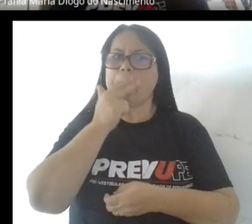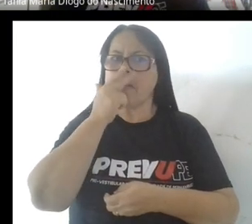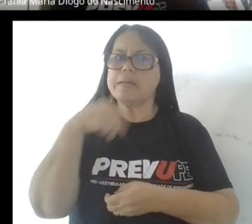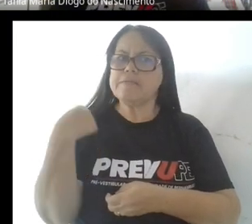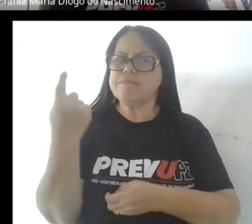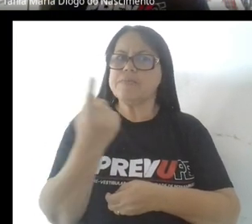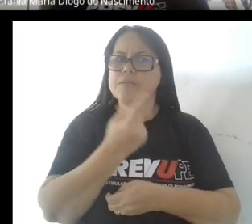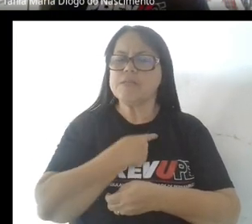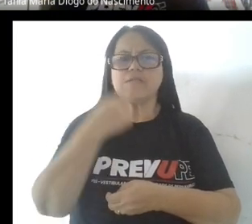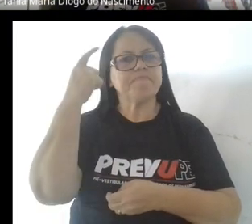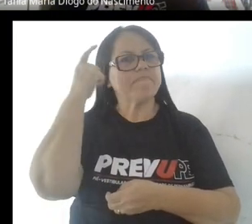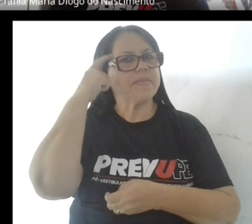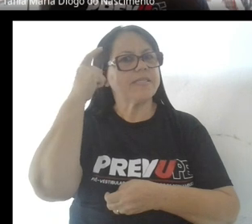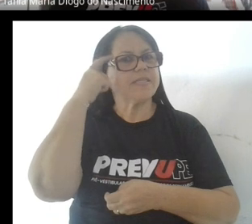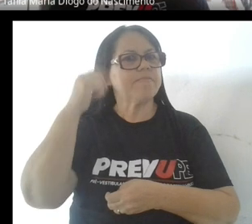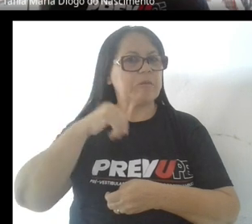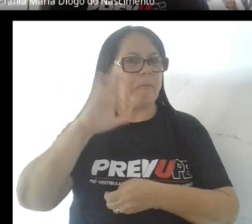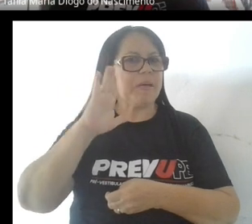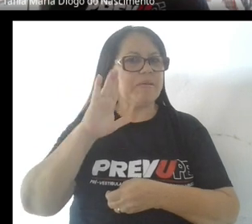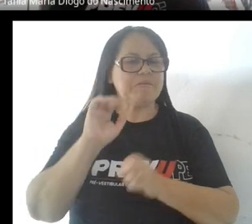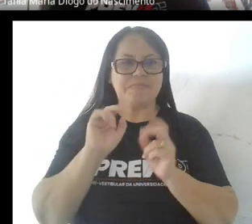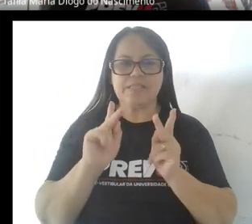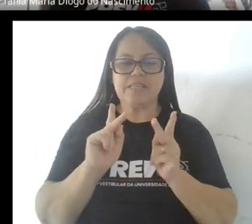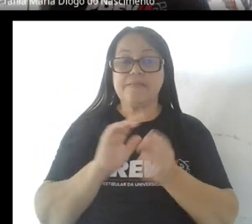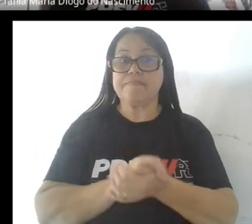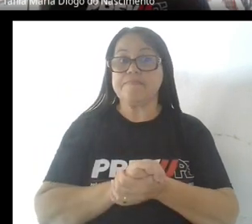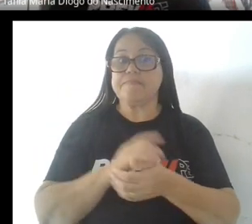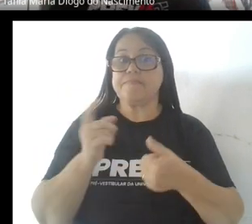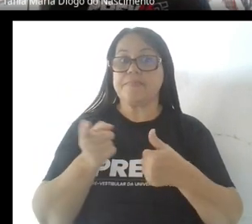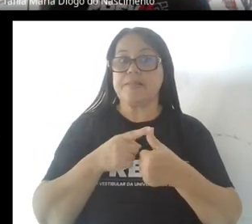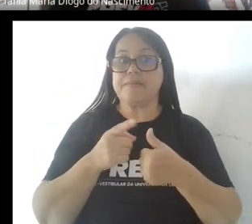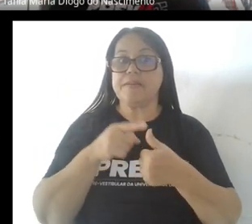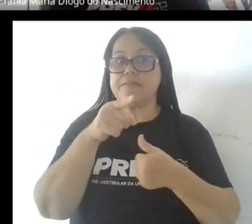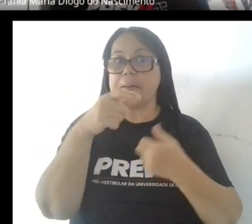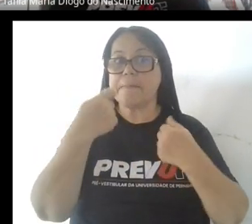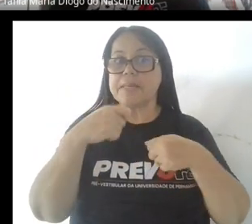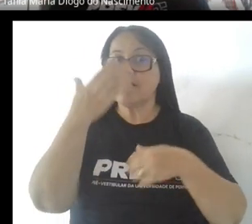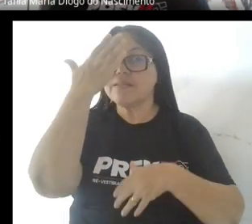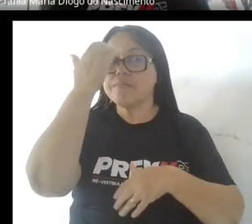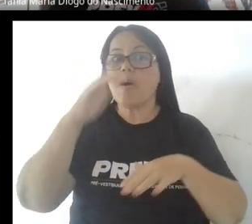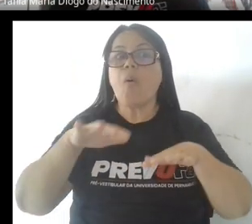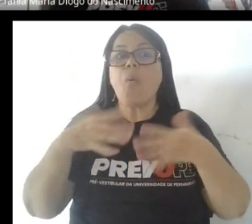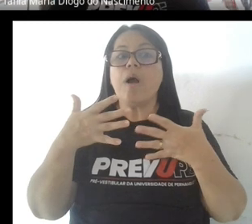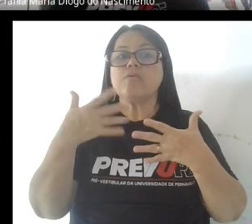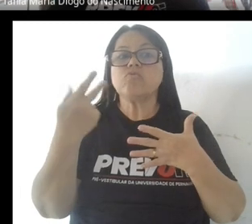reflexionarlas, pensarlas un poco, ¿no? En primer lugar, identifica tus necesidades según el